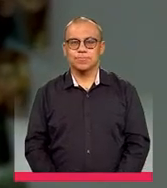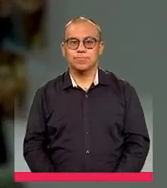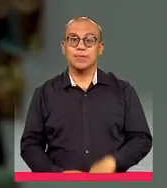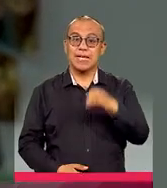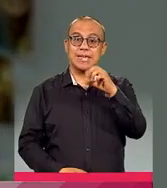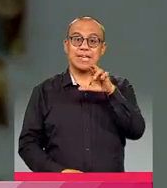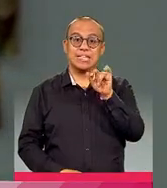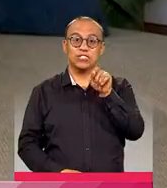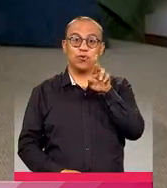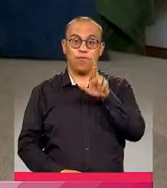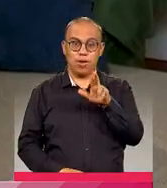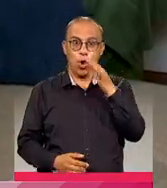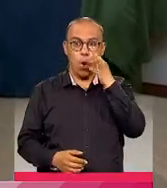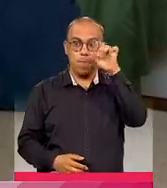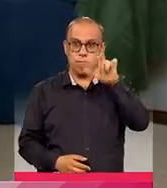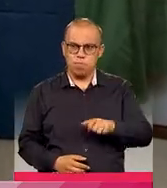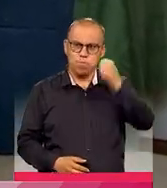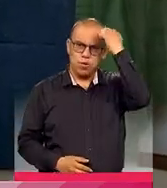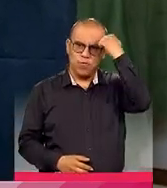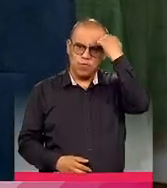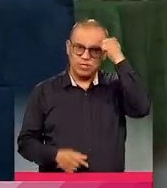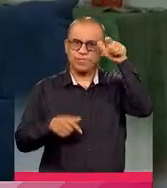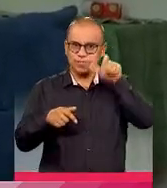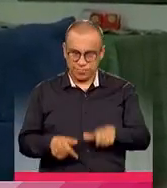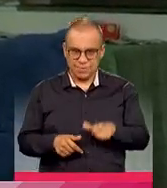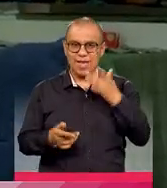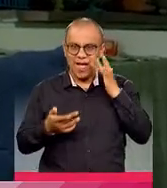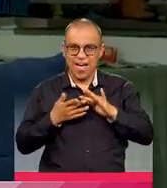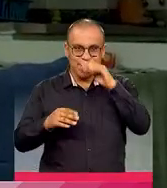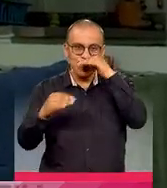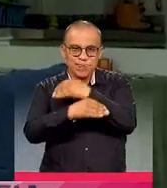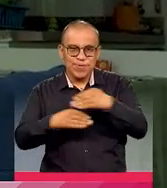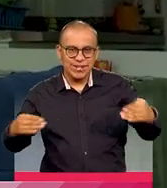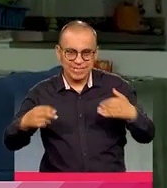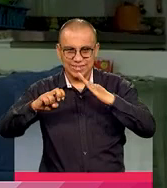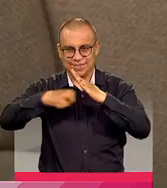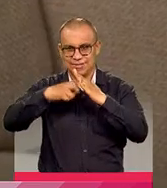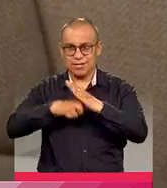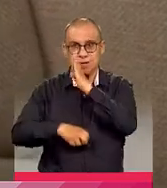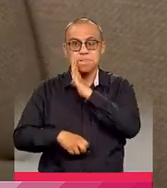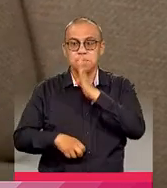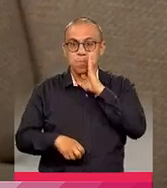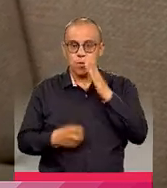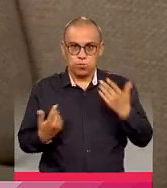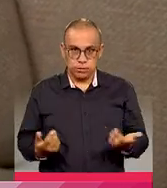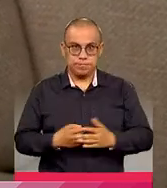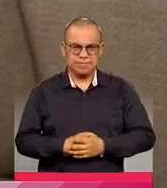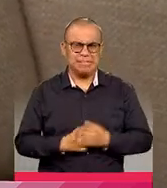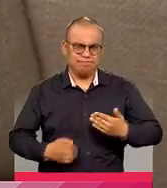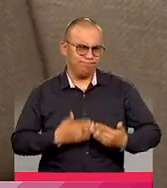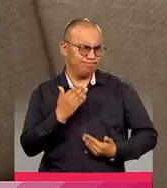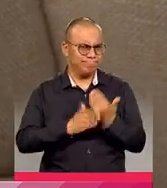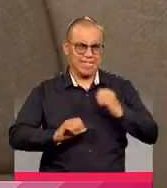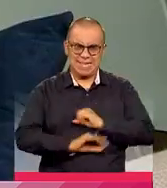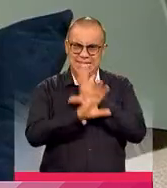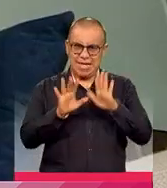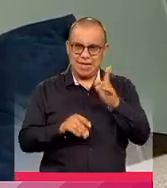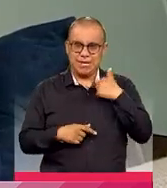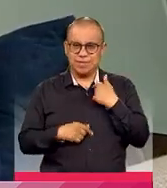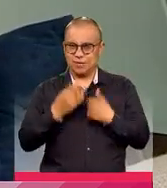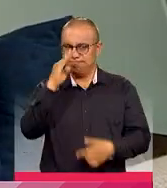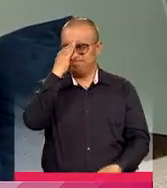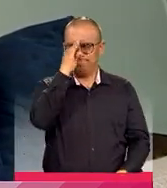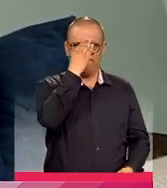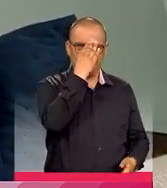Christopher Alejandro Ávila es profesor en el Jardín Infantil Rueda de Colores en Bosa. Aunque tenía clara su vocación, tuvo algunas